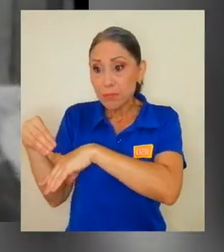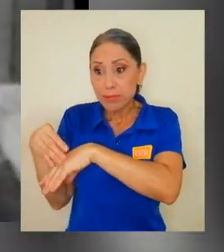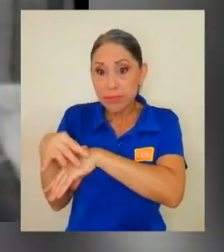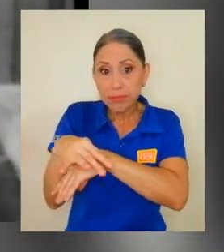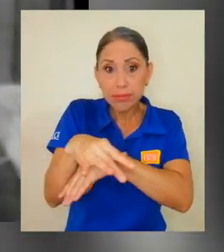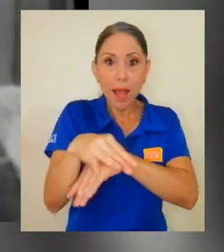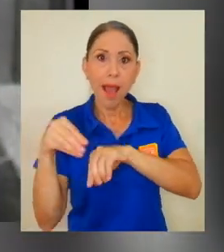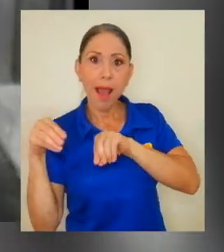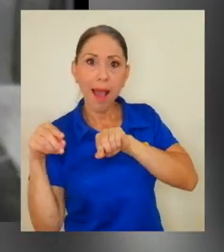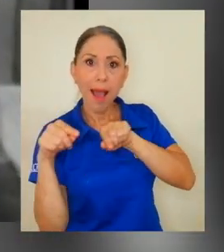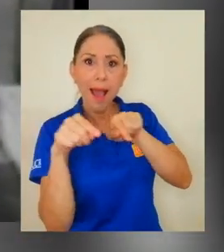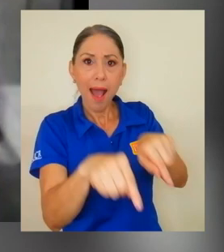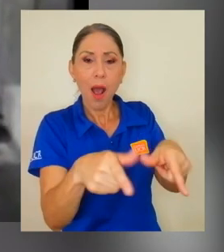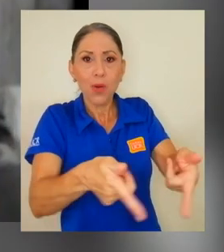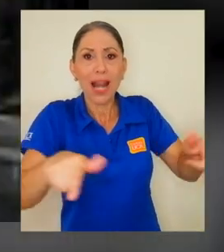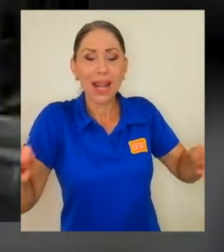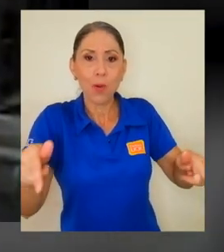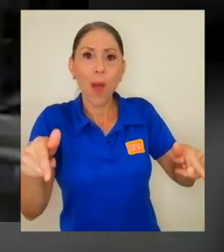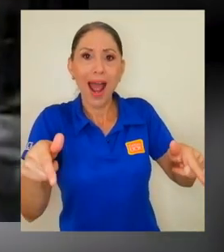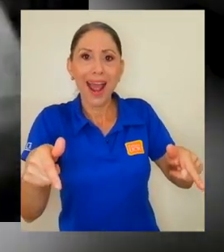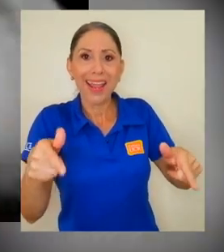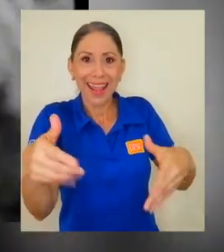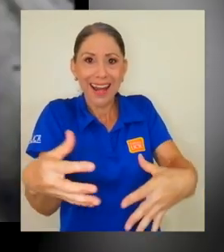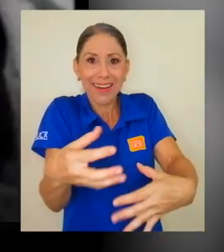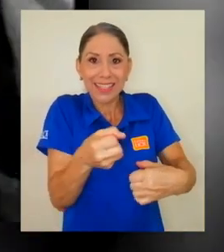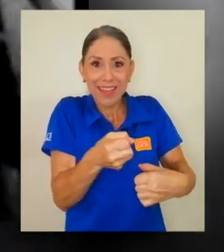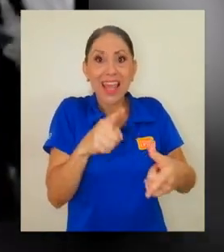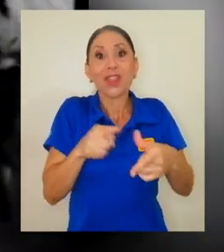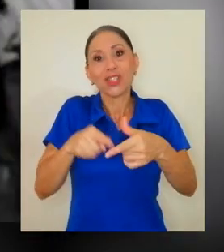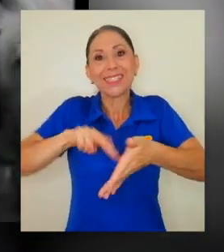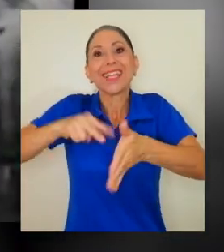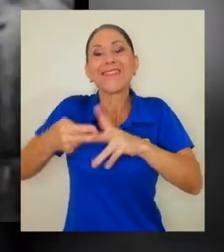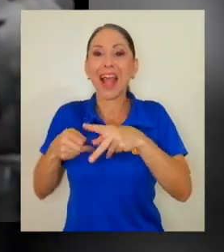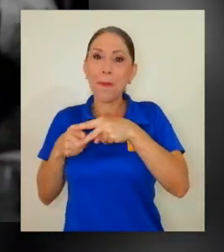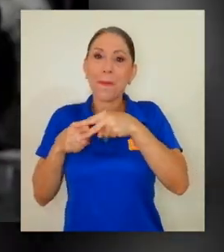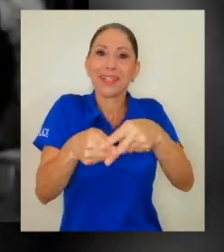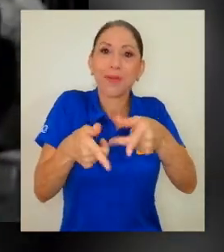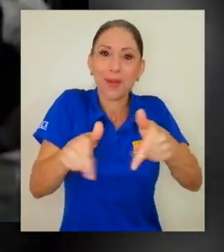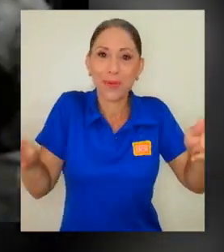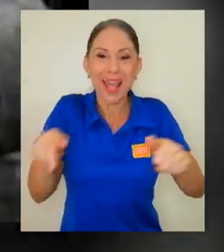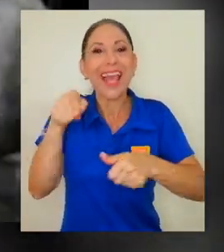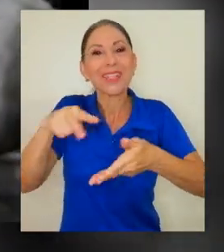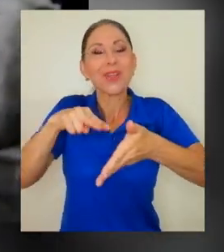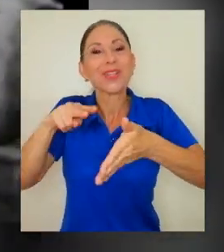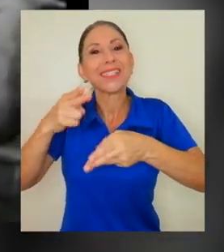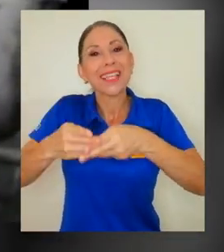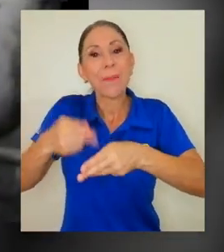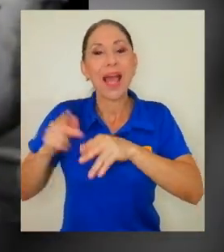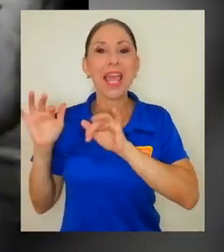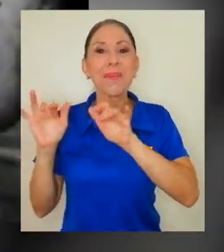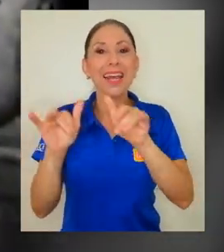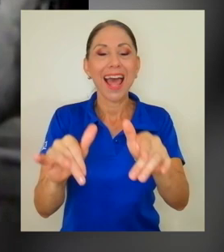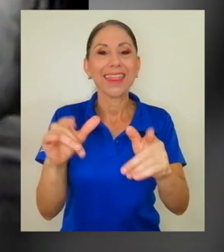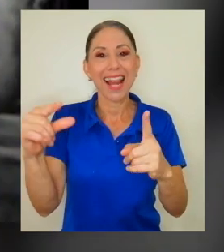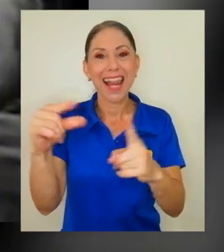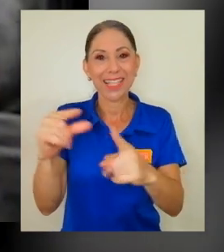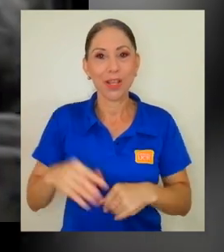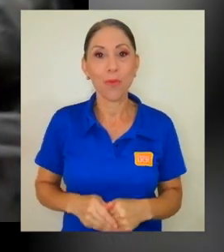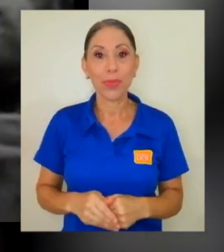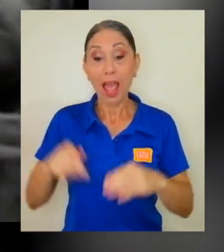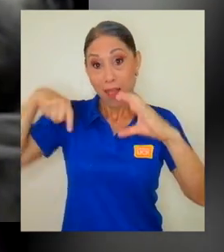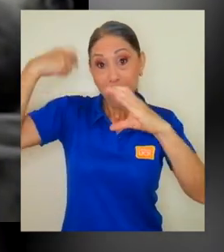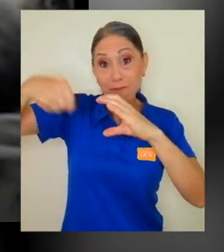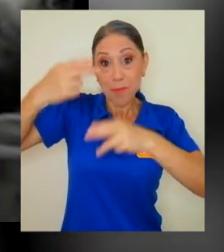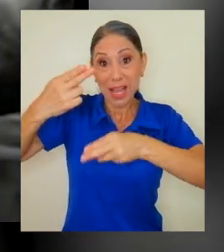una lengua receptora. Entonces se trata de préstamos realmente, entonces eso sería un emigrante léxico. El filme Pura Vida,